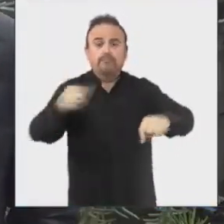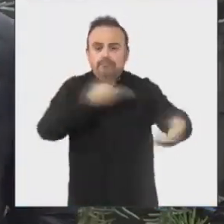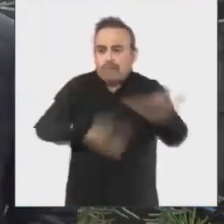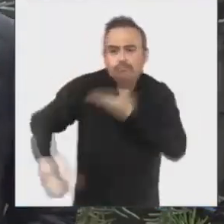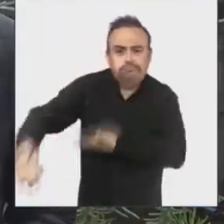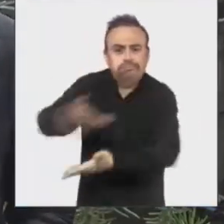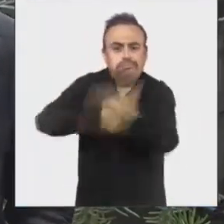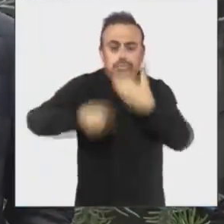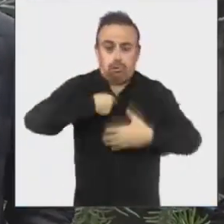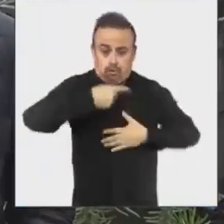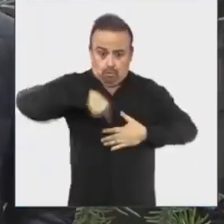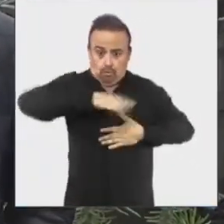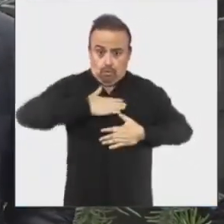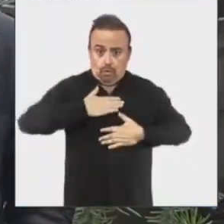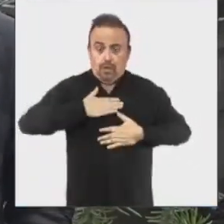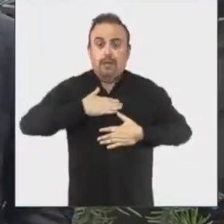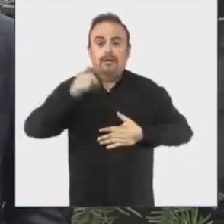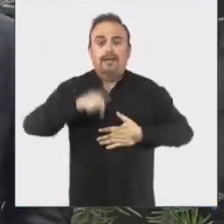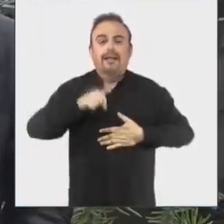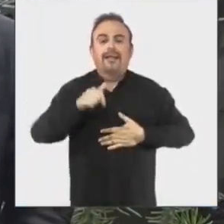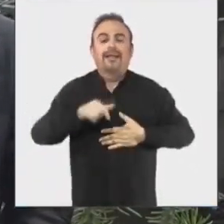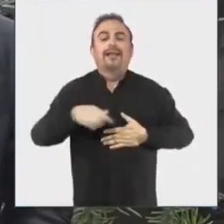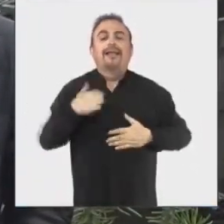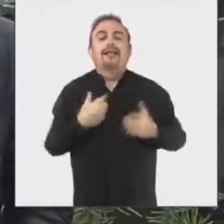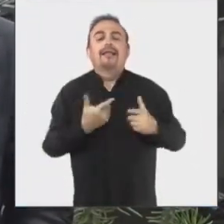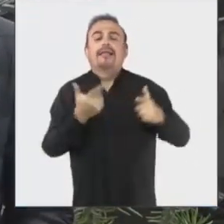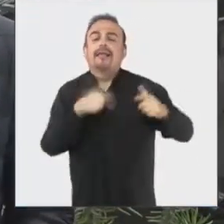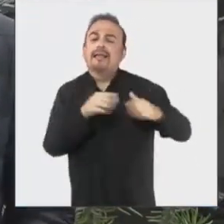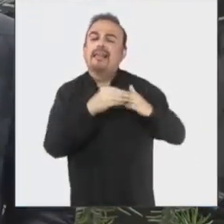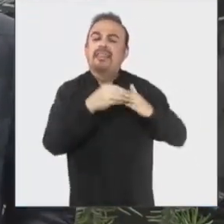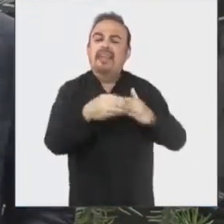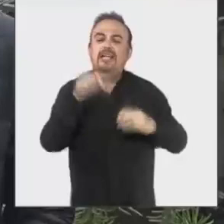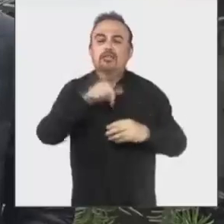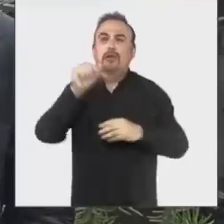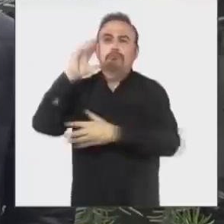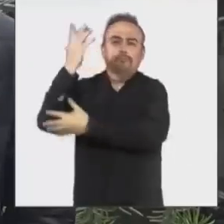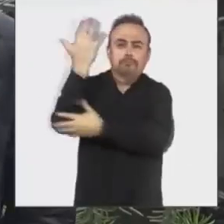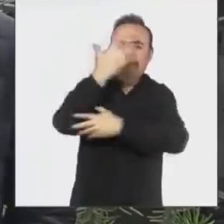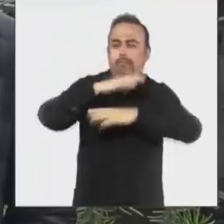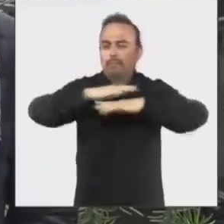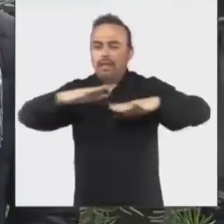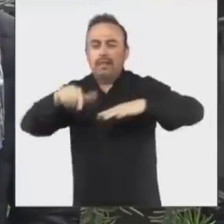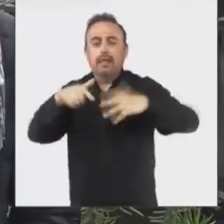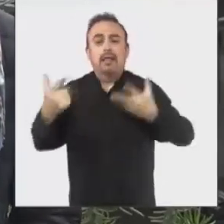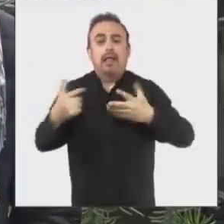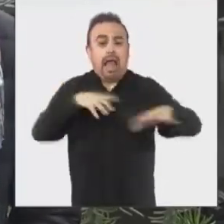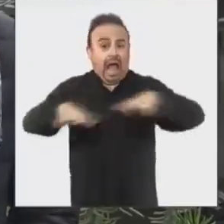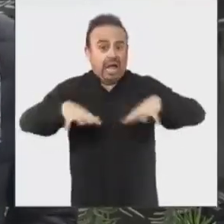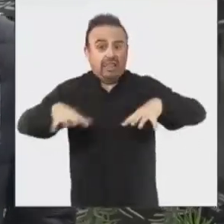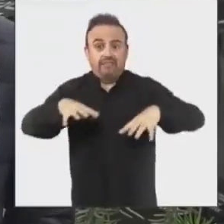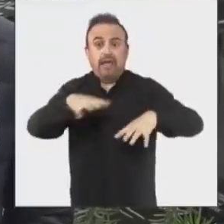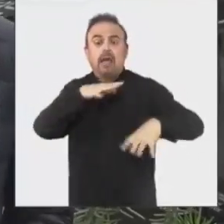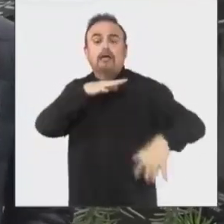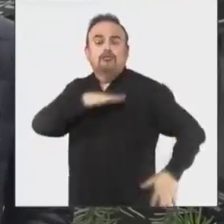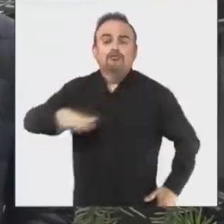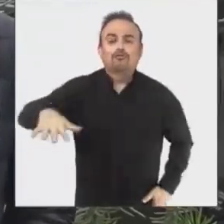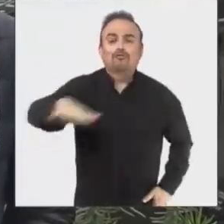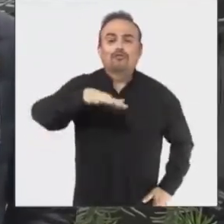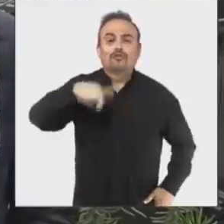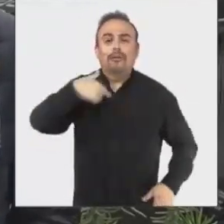interactúe con nosotros de la Dirección de Medio Ambiente. una actividad social para generar